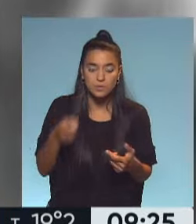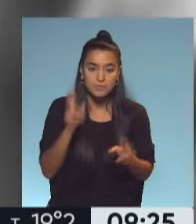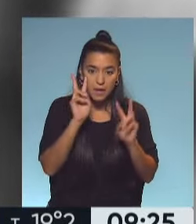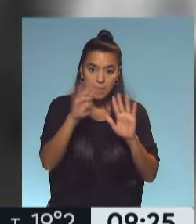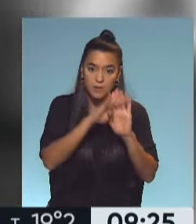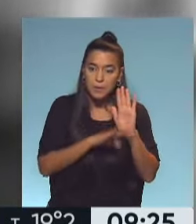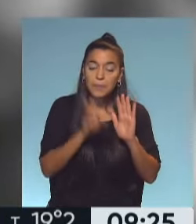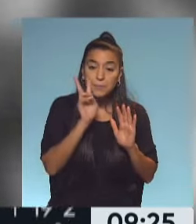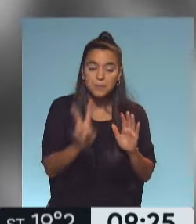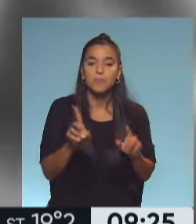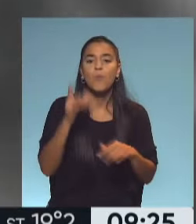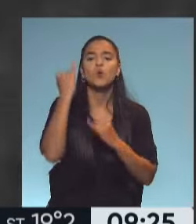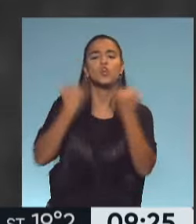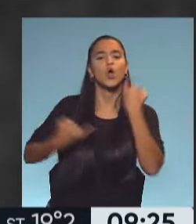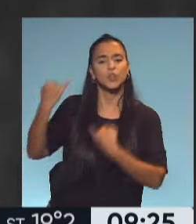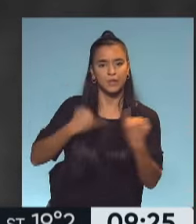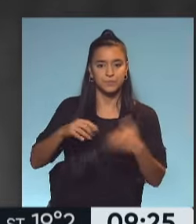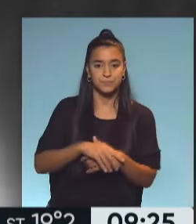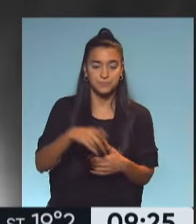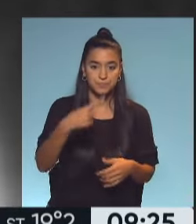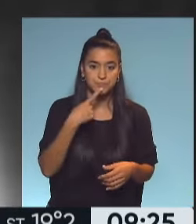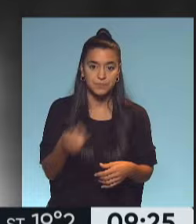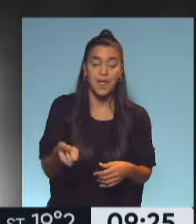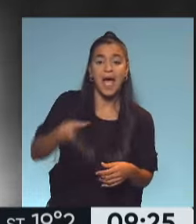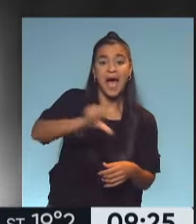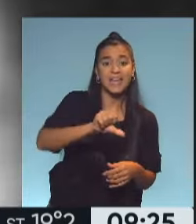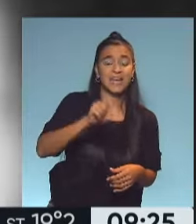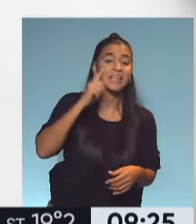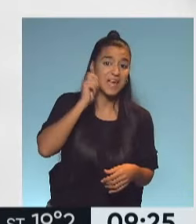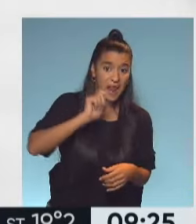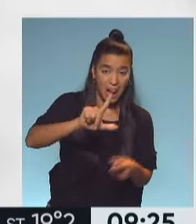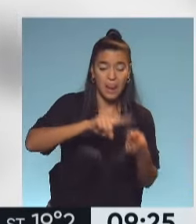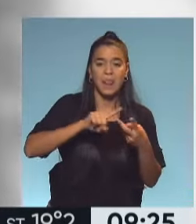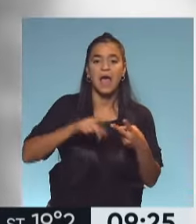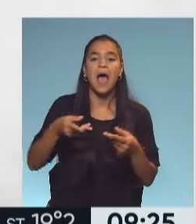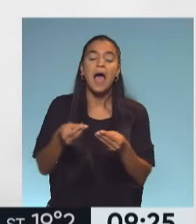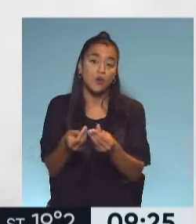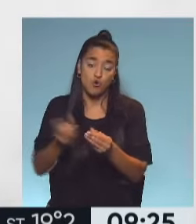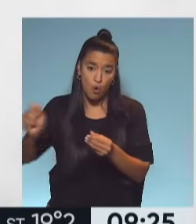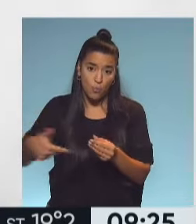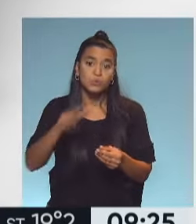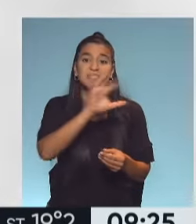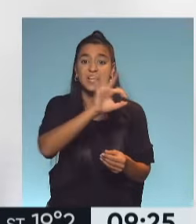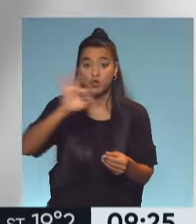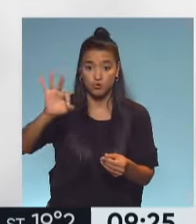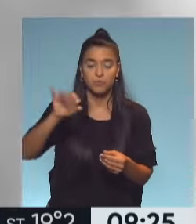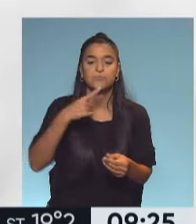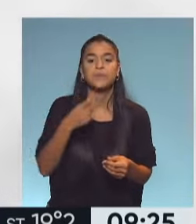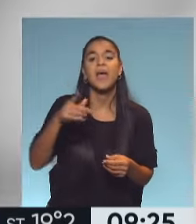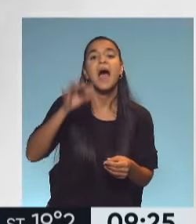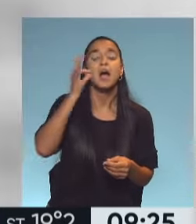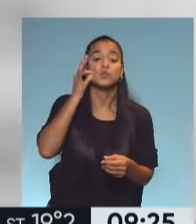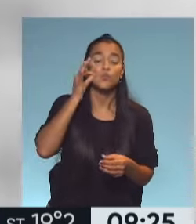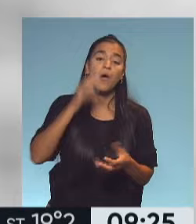vemos, ahí, vamos. Vos andá contándonos, Hernán. Bien, acá tenemos la harina integral, la harina común, tres ceros, un poco de azúcar y la